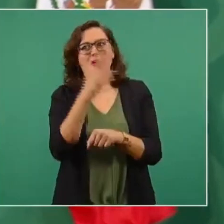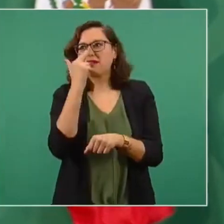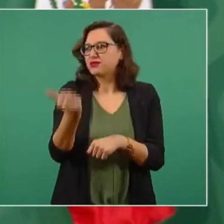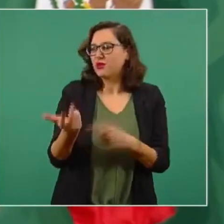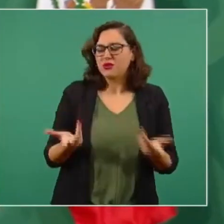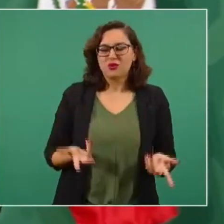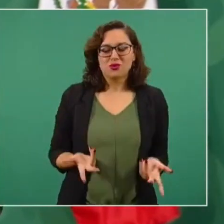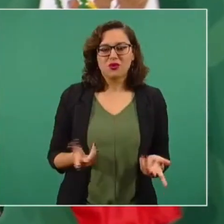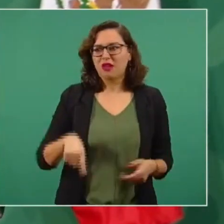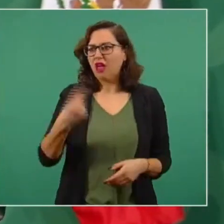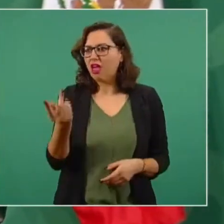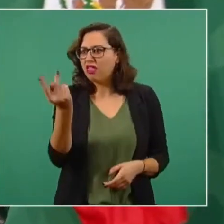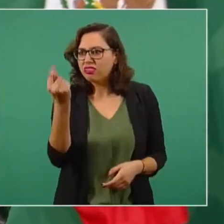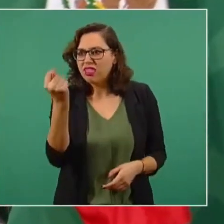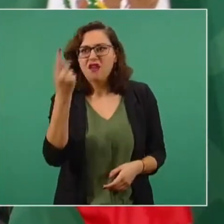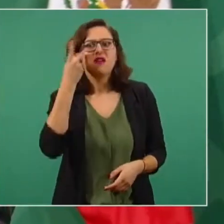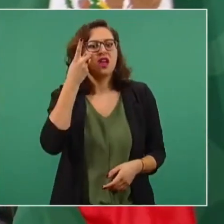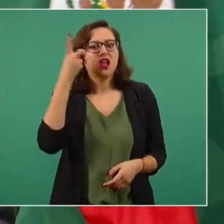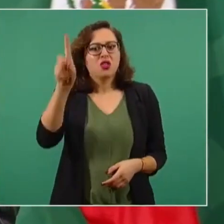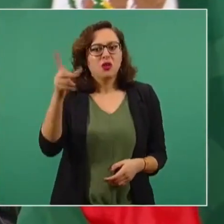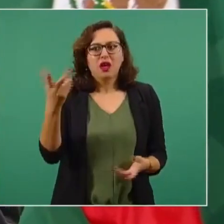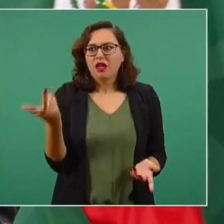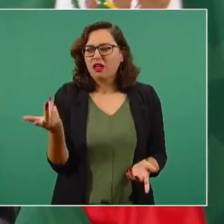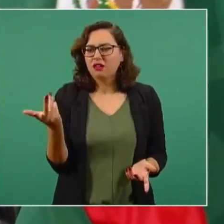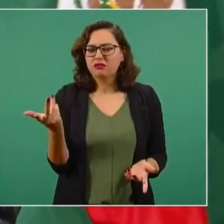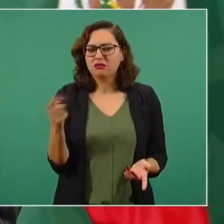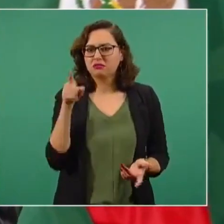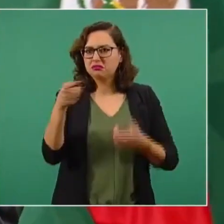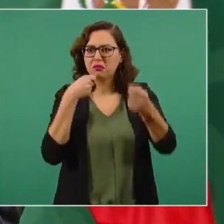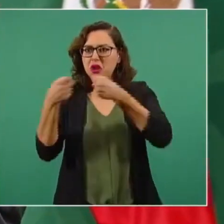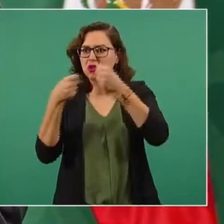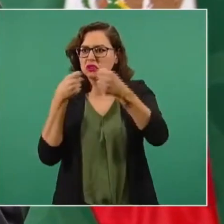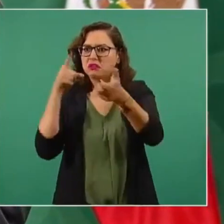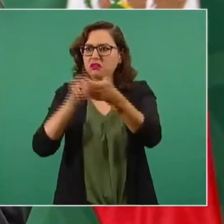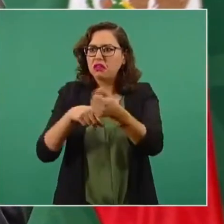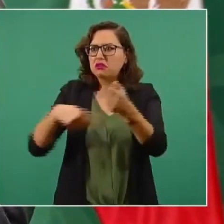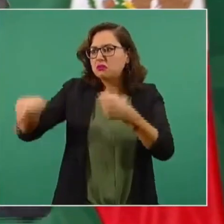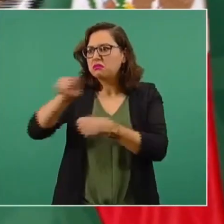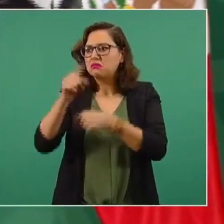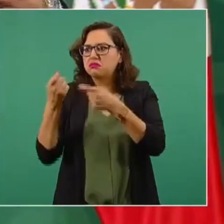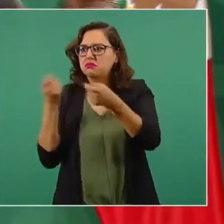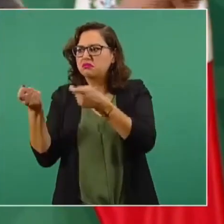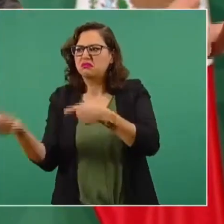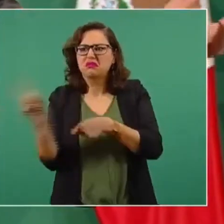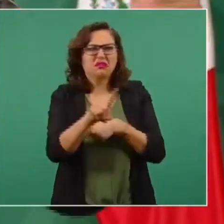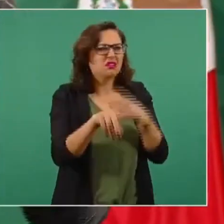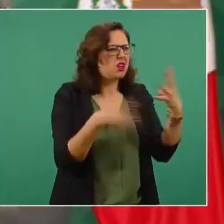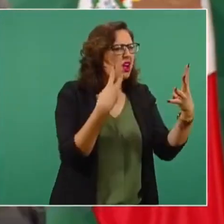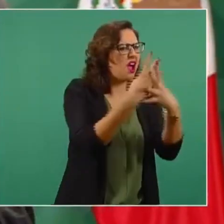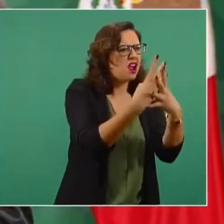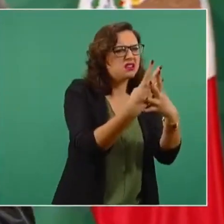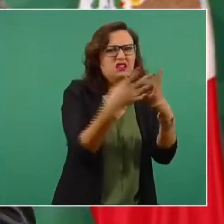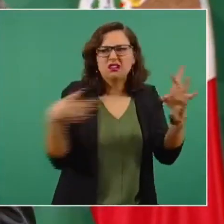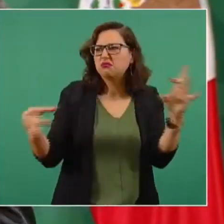o concesionario de medios de comunicación con construir un reclusorio?